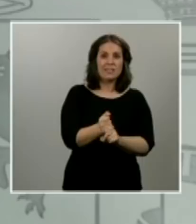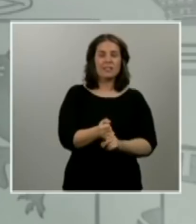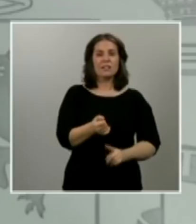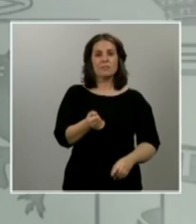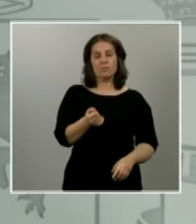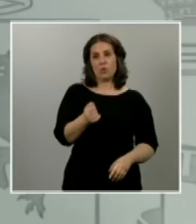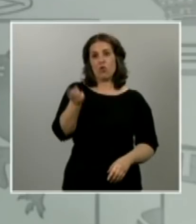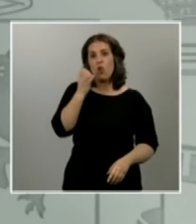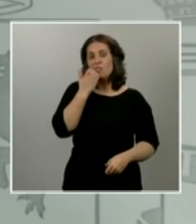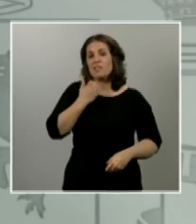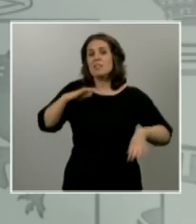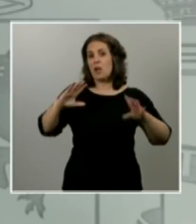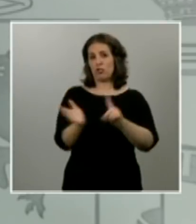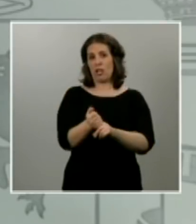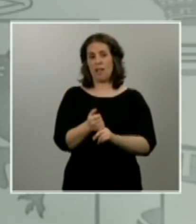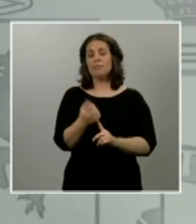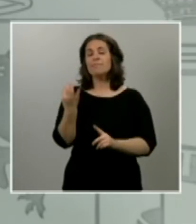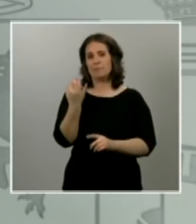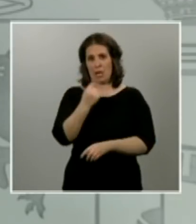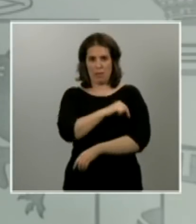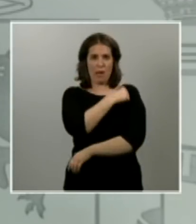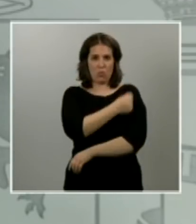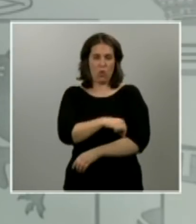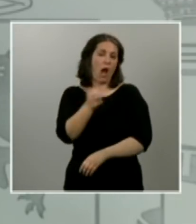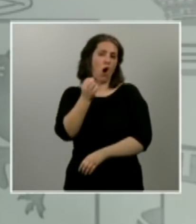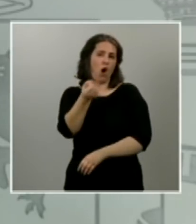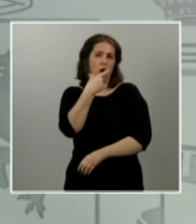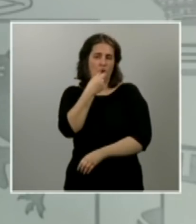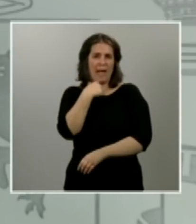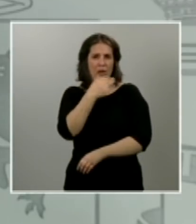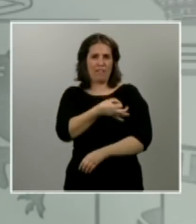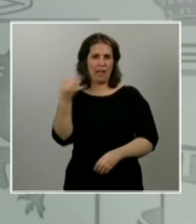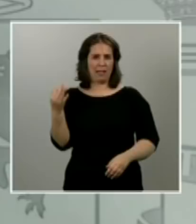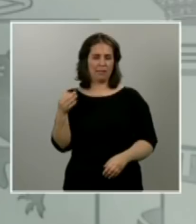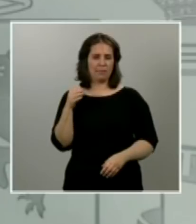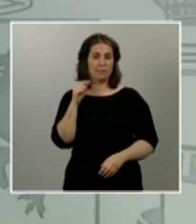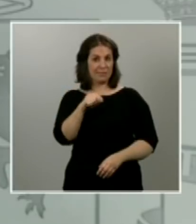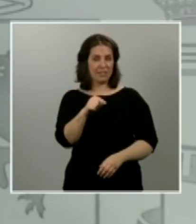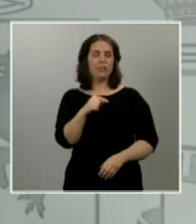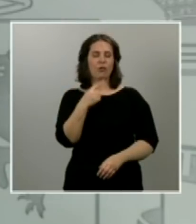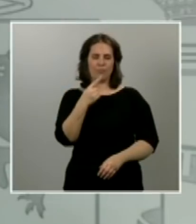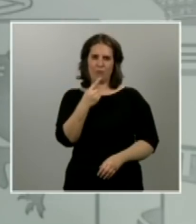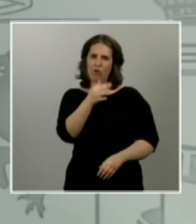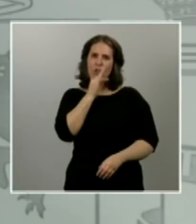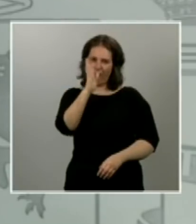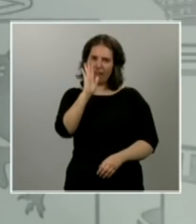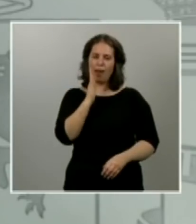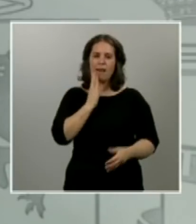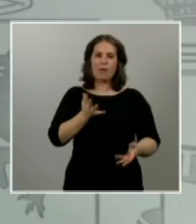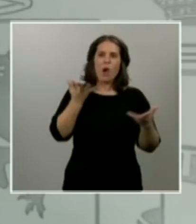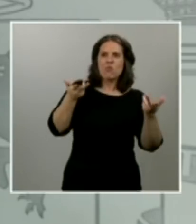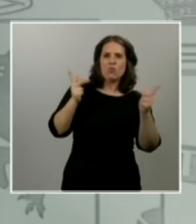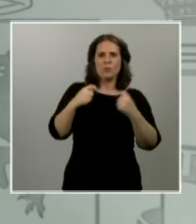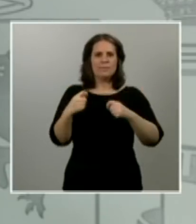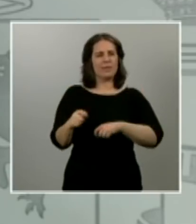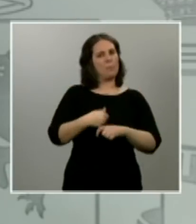tratamiento eficaz que, desgraciadamente, se va a demorar todavía unos meses en estar disponible. Es verdad que la comunidad